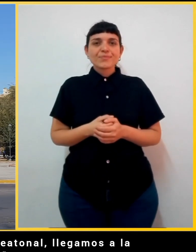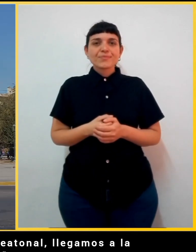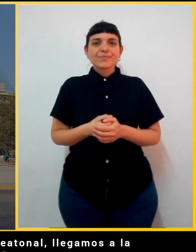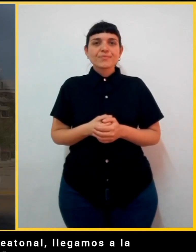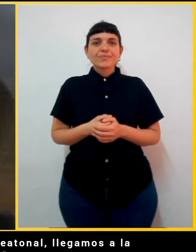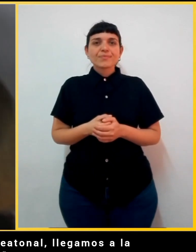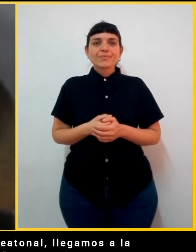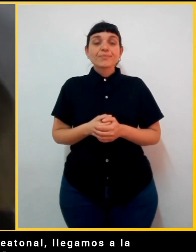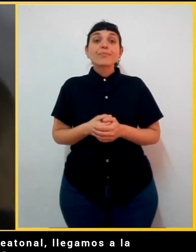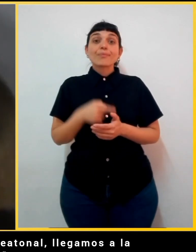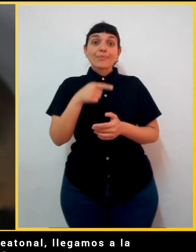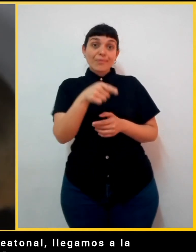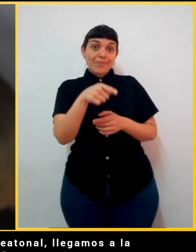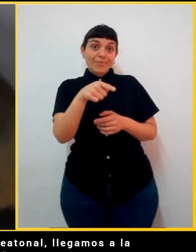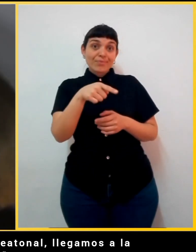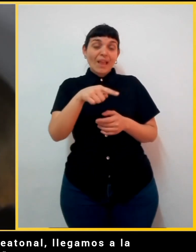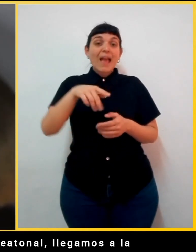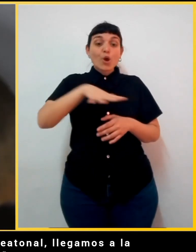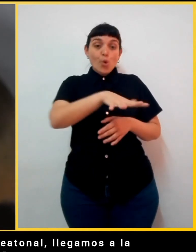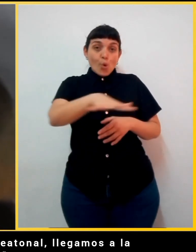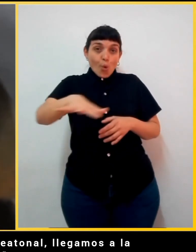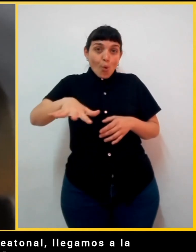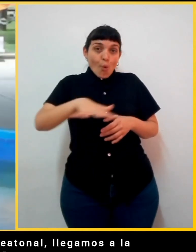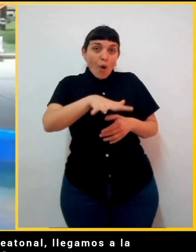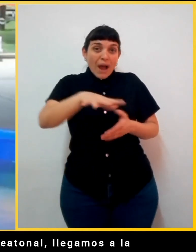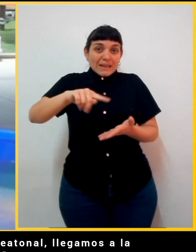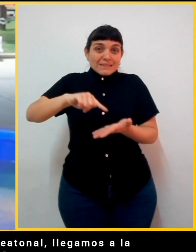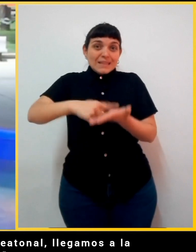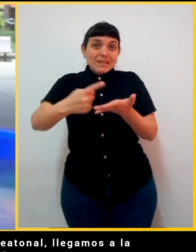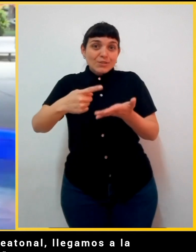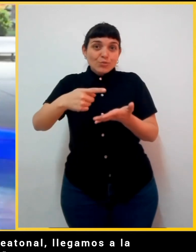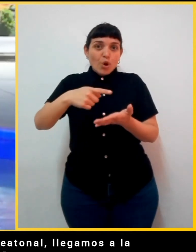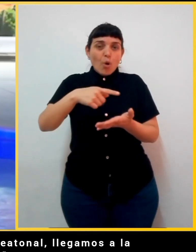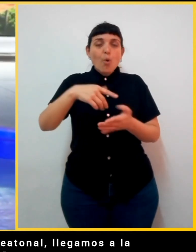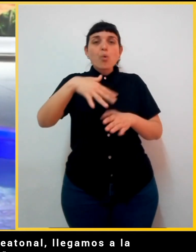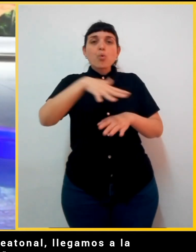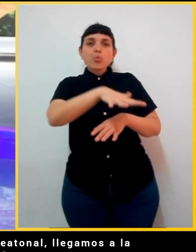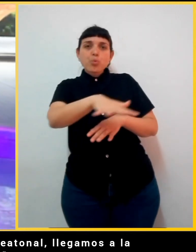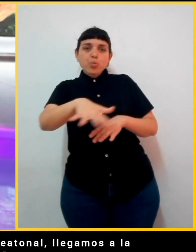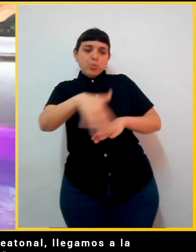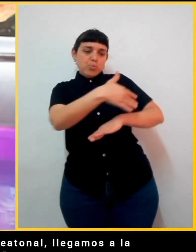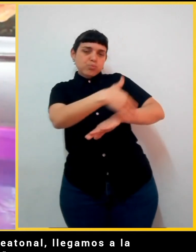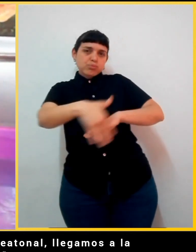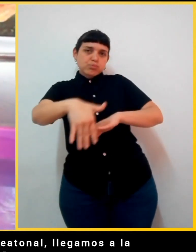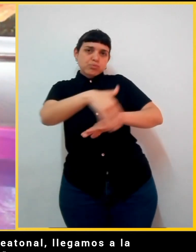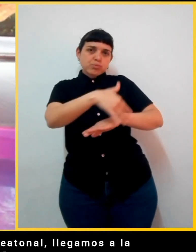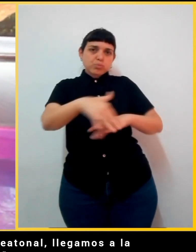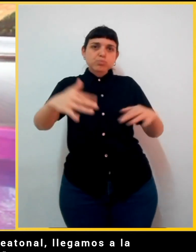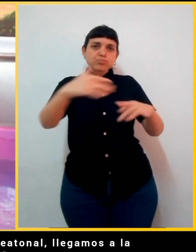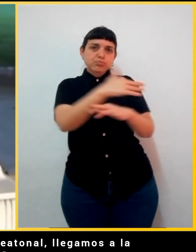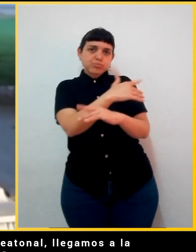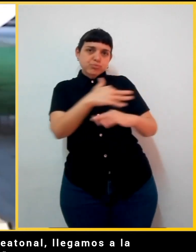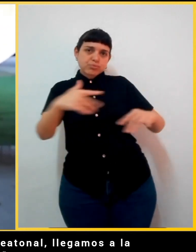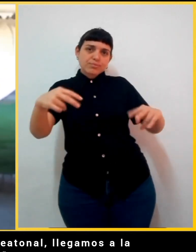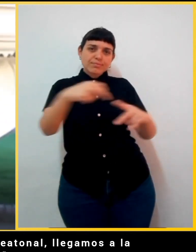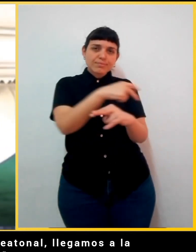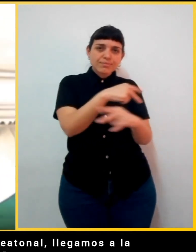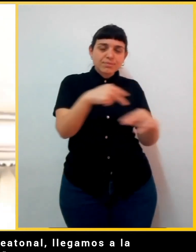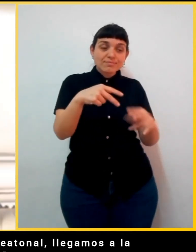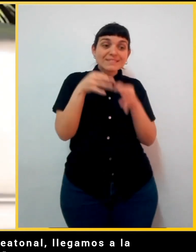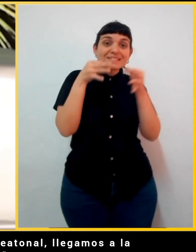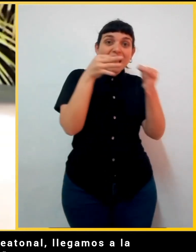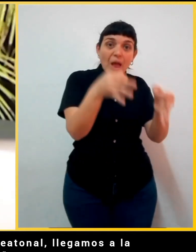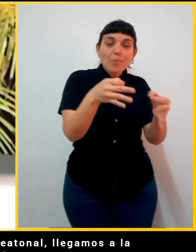A través de sus calles céntricas y su peatonal, llegamos a la Plaza 25